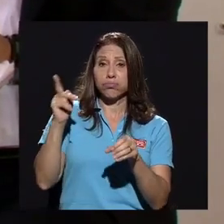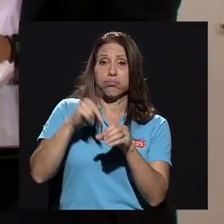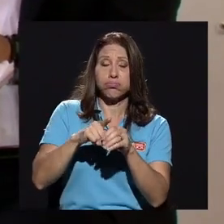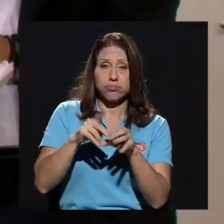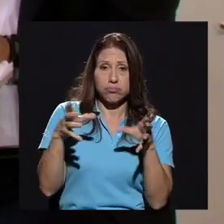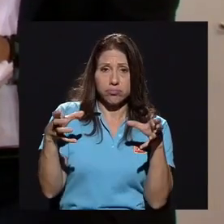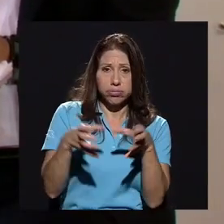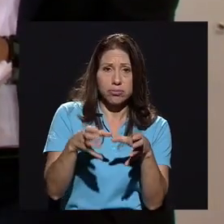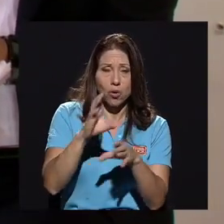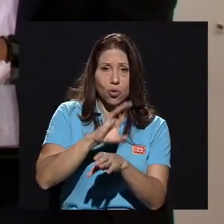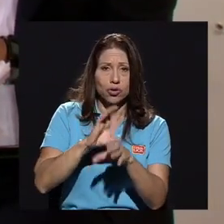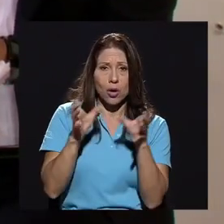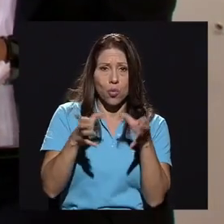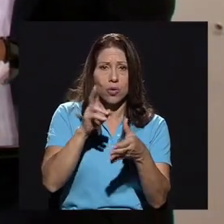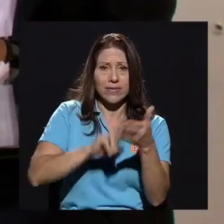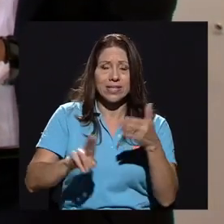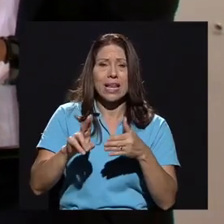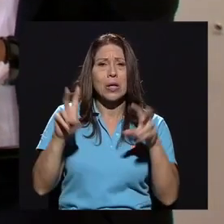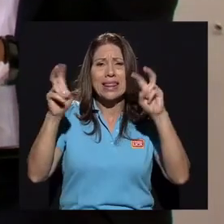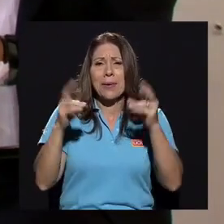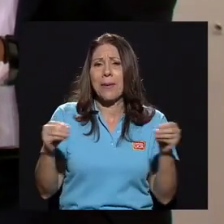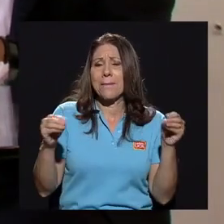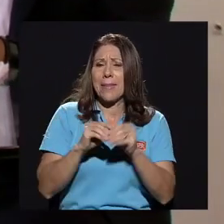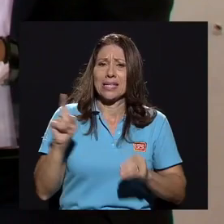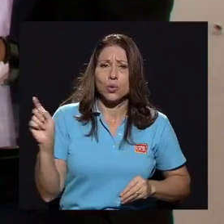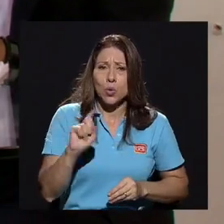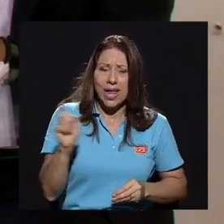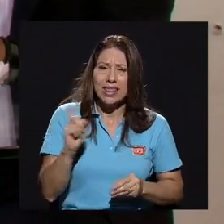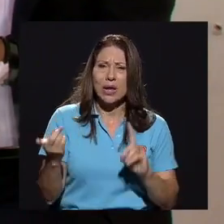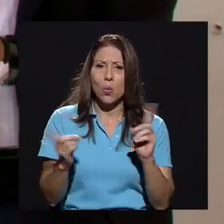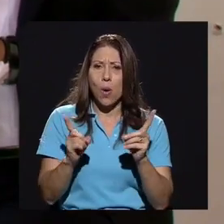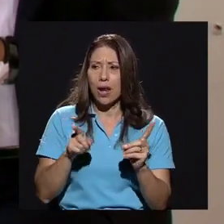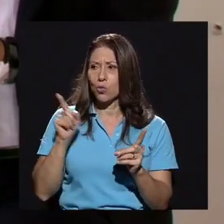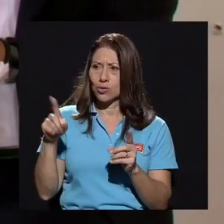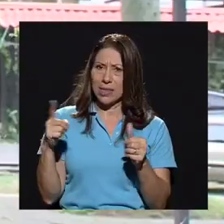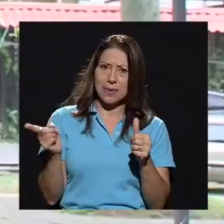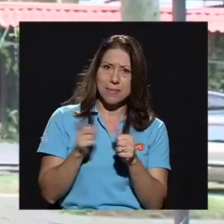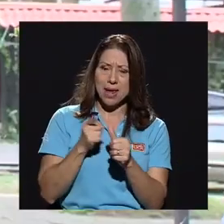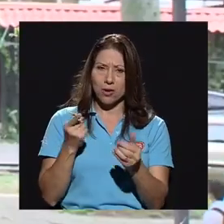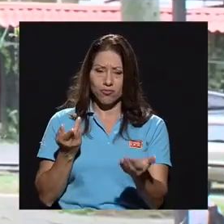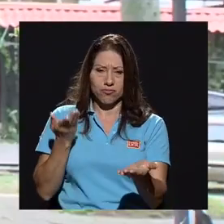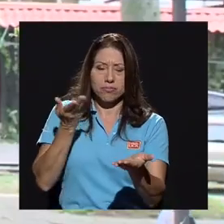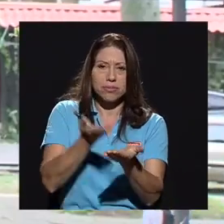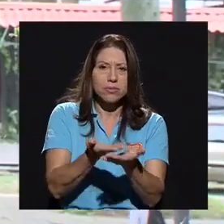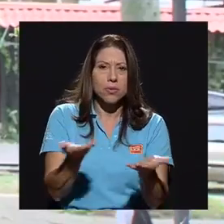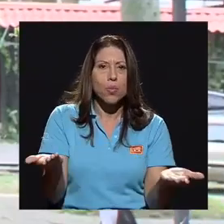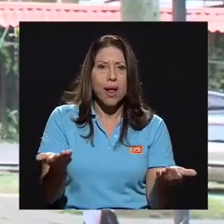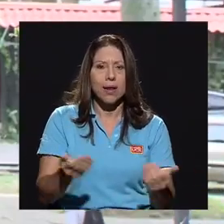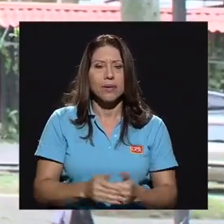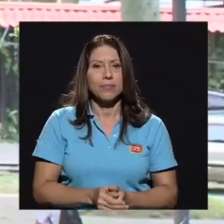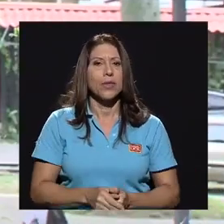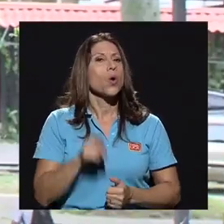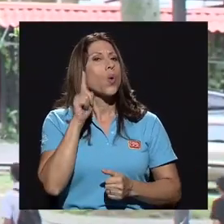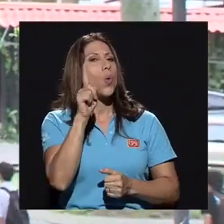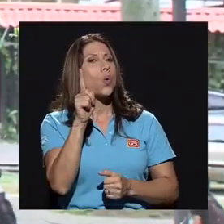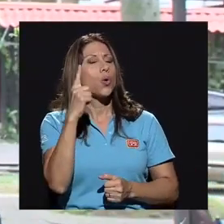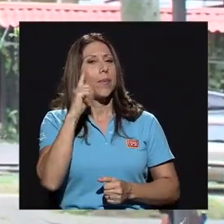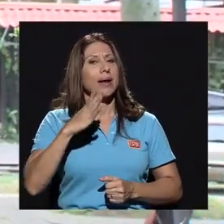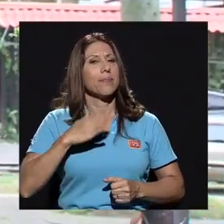¿cuál es el tema para usted más urgente de atender o que usted pondrá primero sobre la mesa? Uno, para mí que es fundamental,